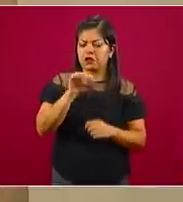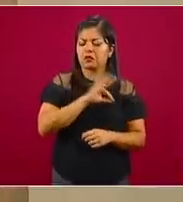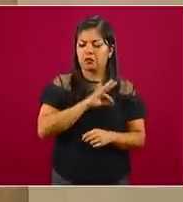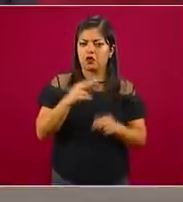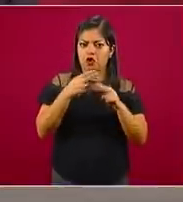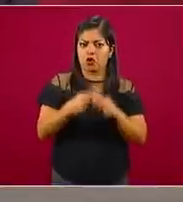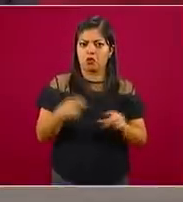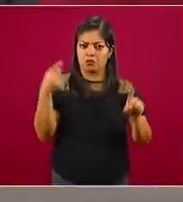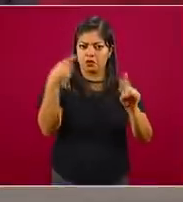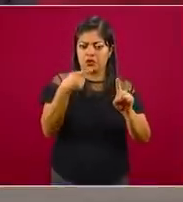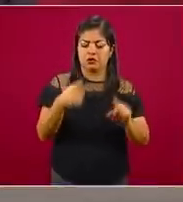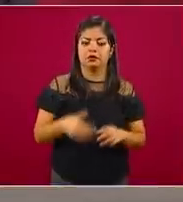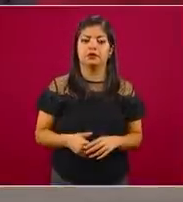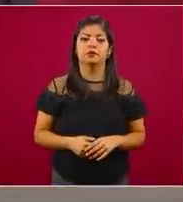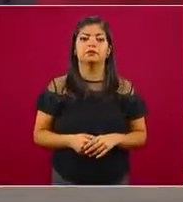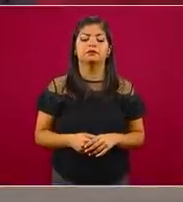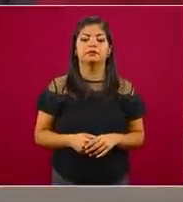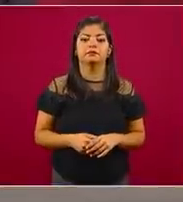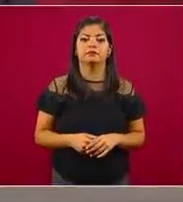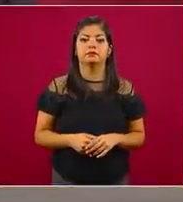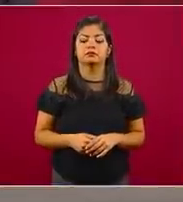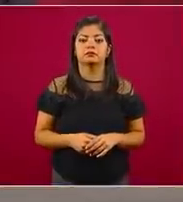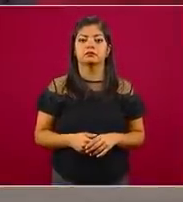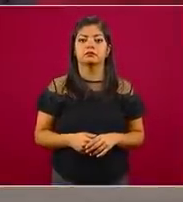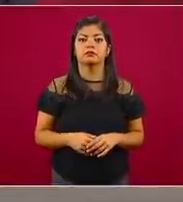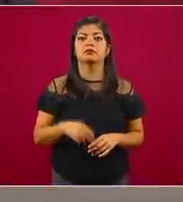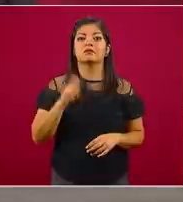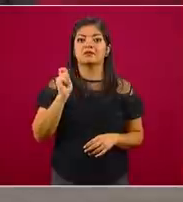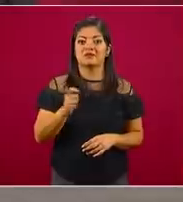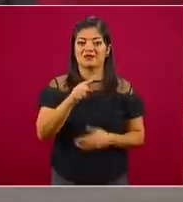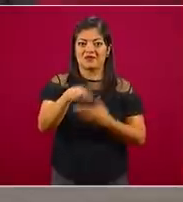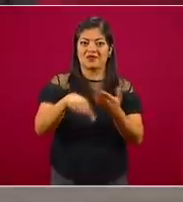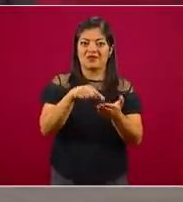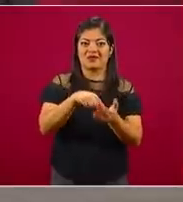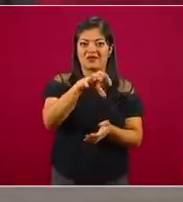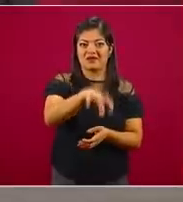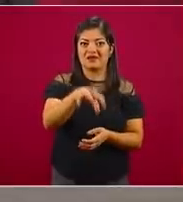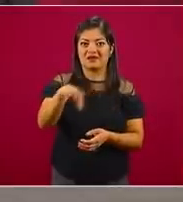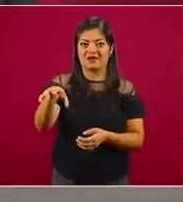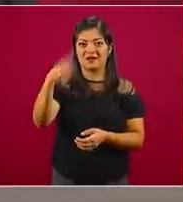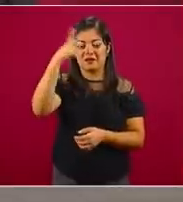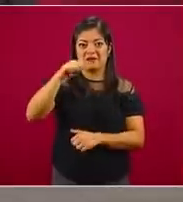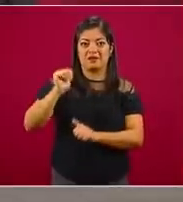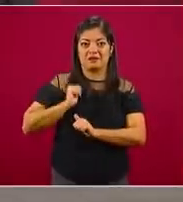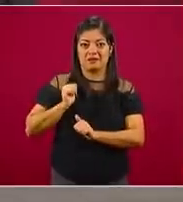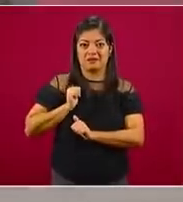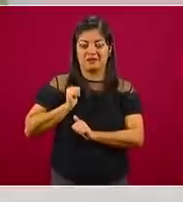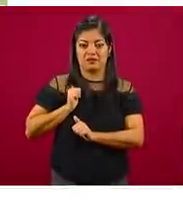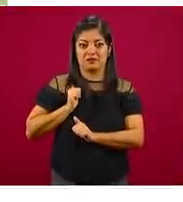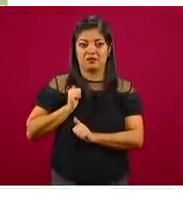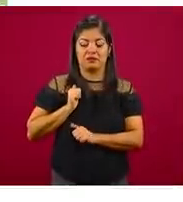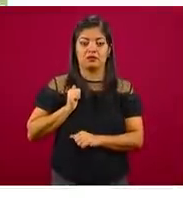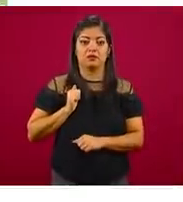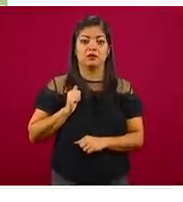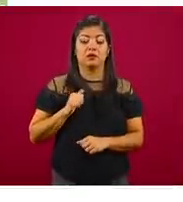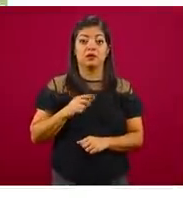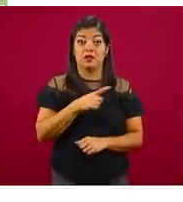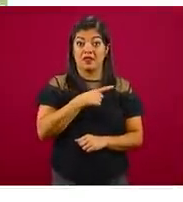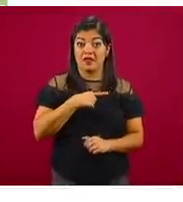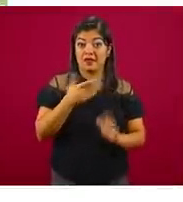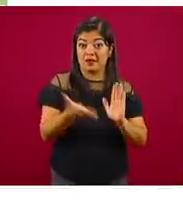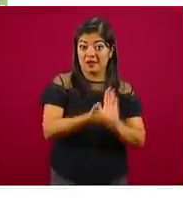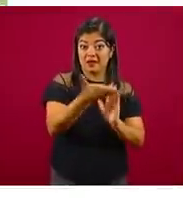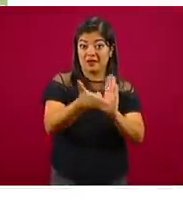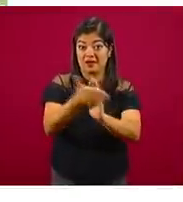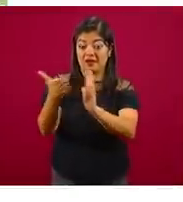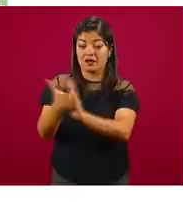Adelante. En cuanto a construcción de cuarteles, de los 81 que se tenían que construir en